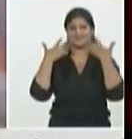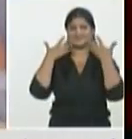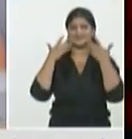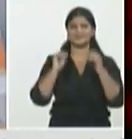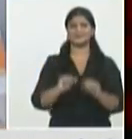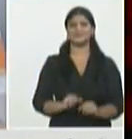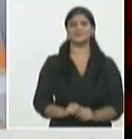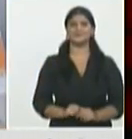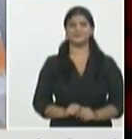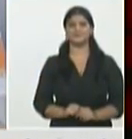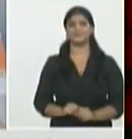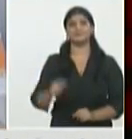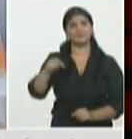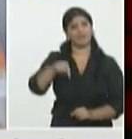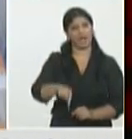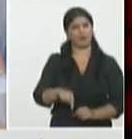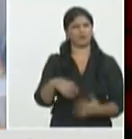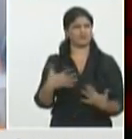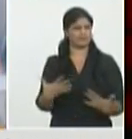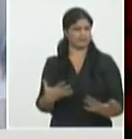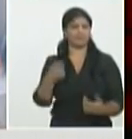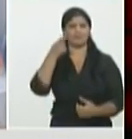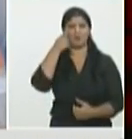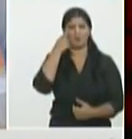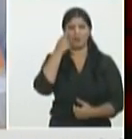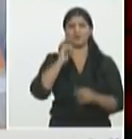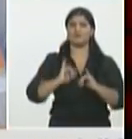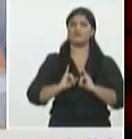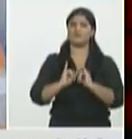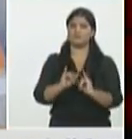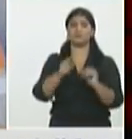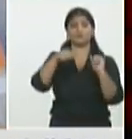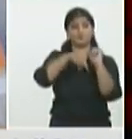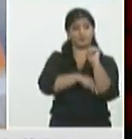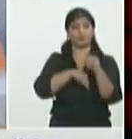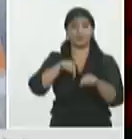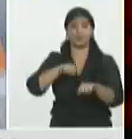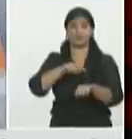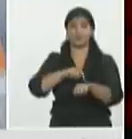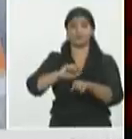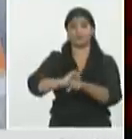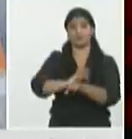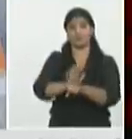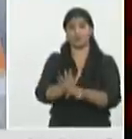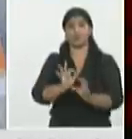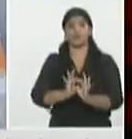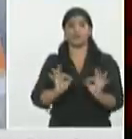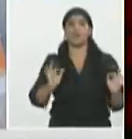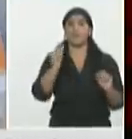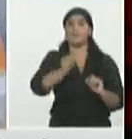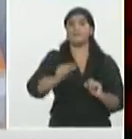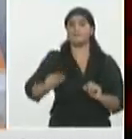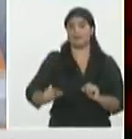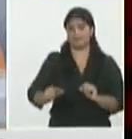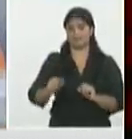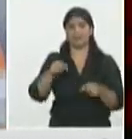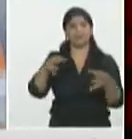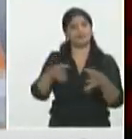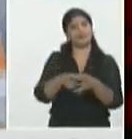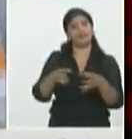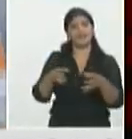y ahora les invito a conocer detalles de cómo en medio de la pandemia especialistas de la misión médica cubana